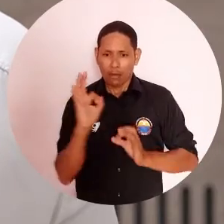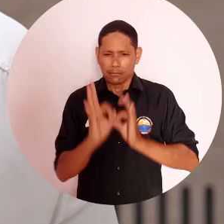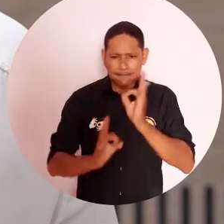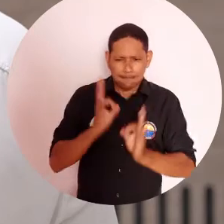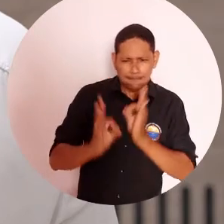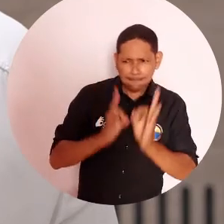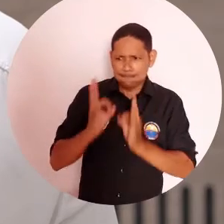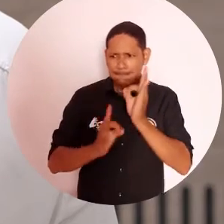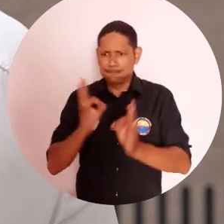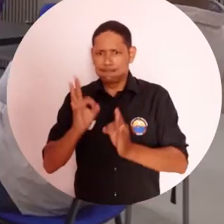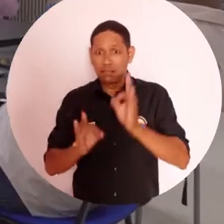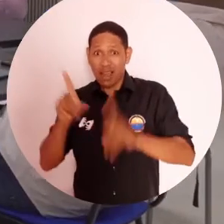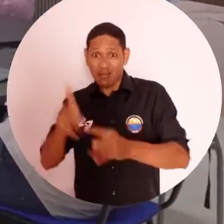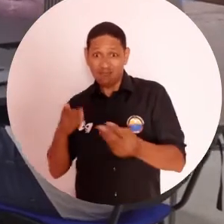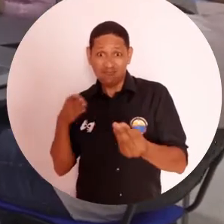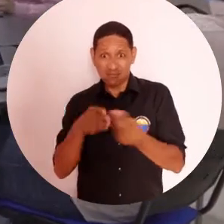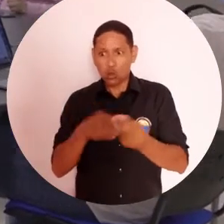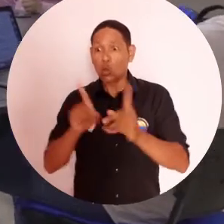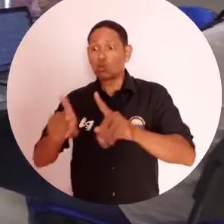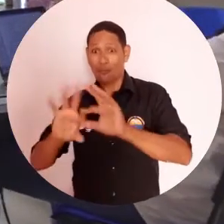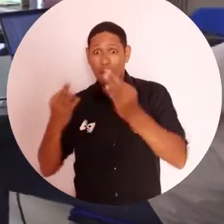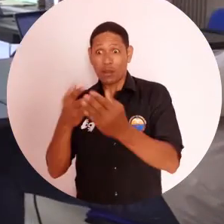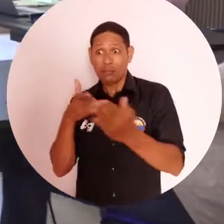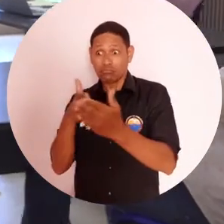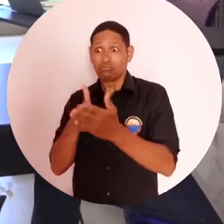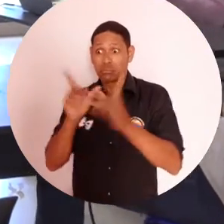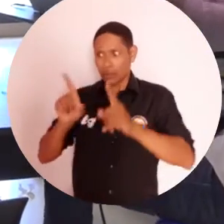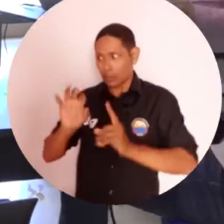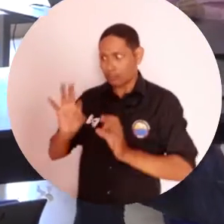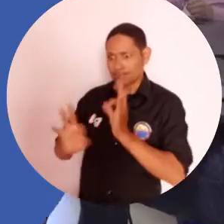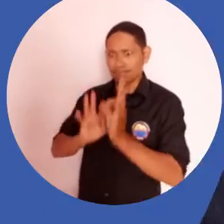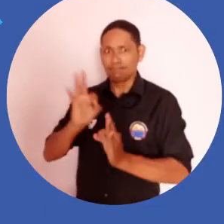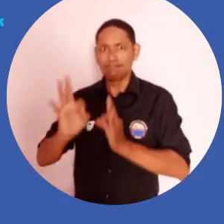la vida e integridad de los alumnos amenazados y sus familias.